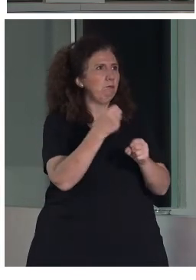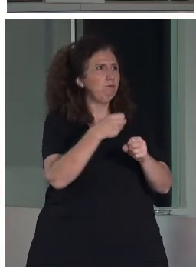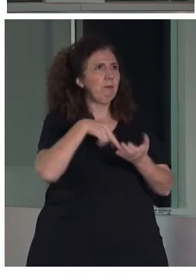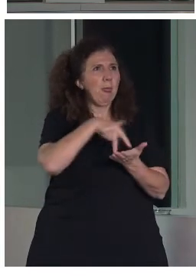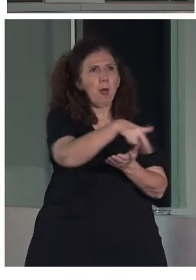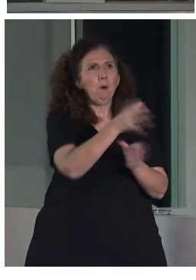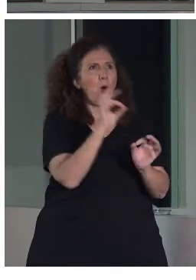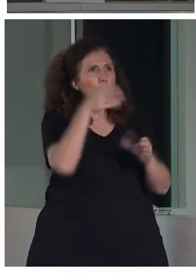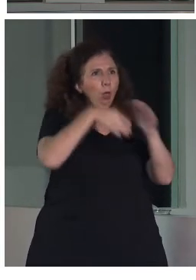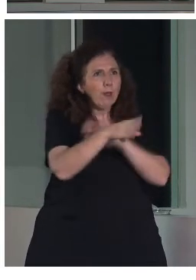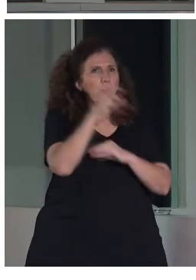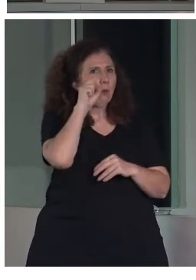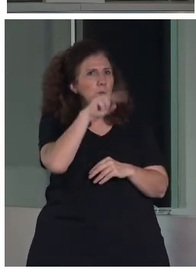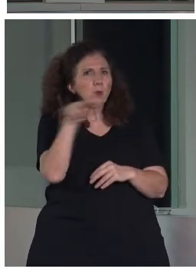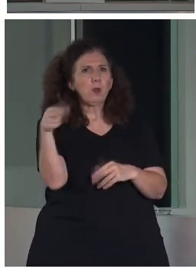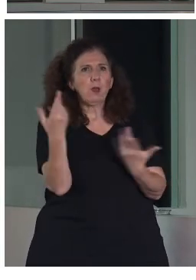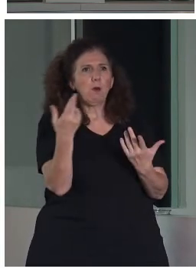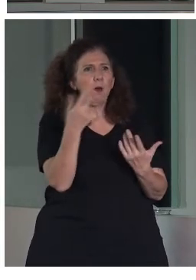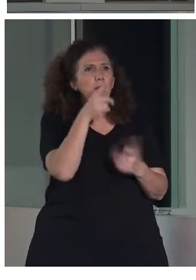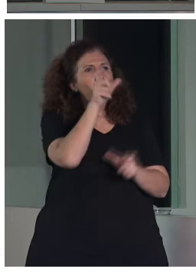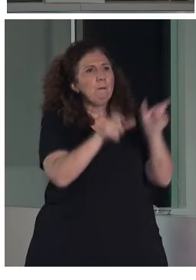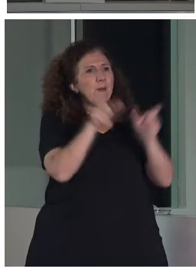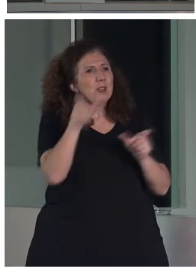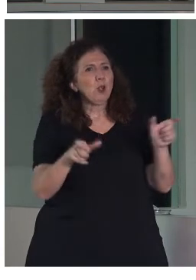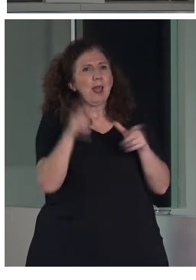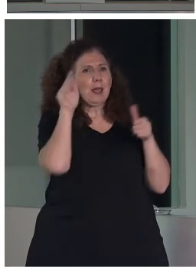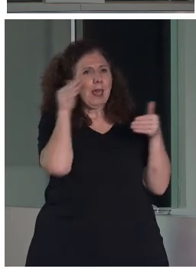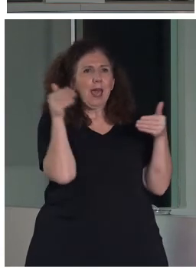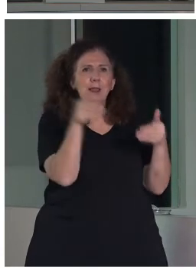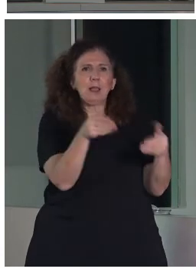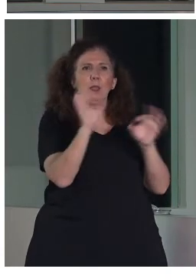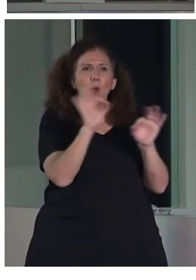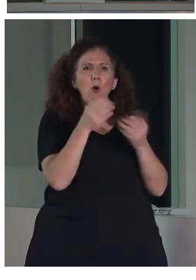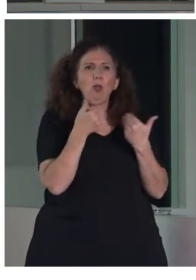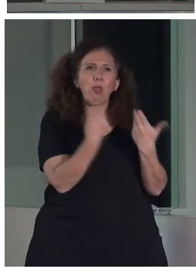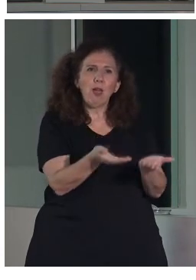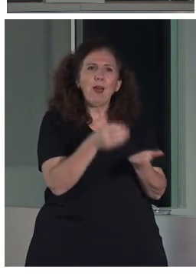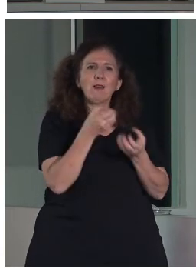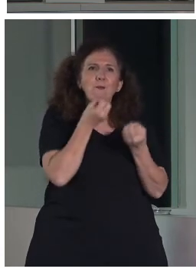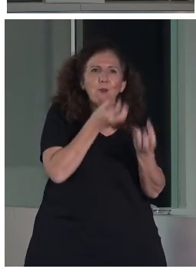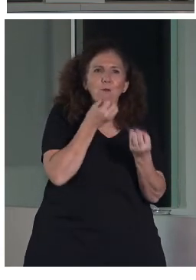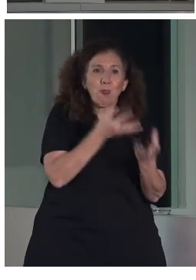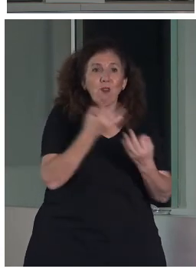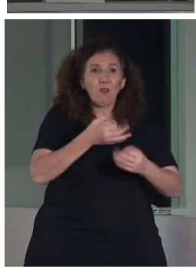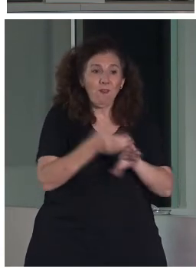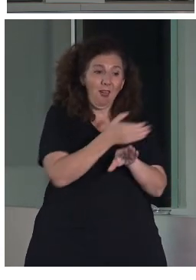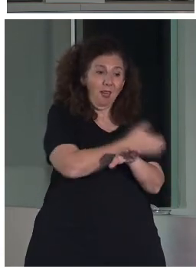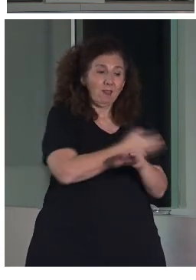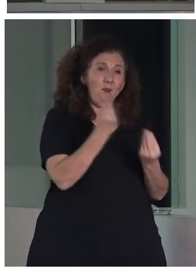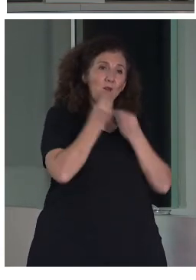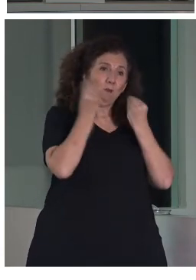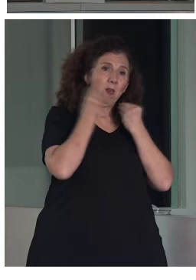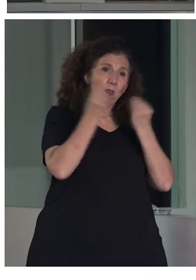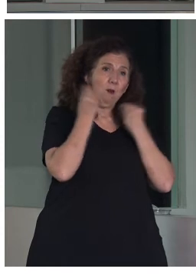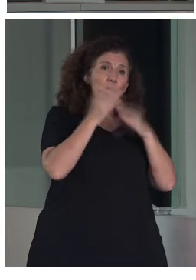o de museo. Es decir, el personal de atención, el personal de información, debe tener una formación adecuada para